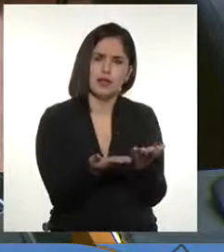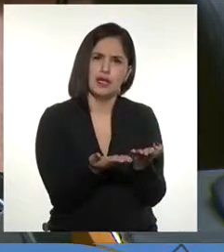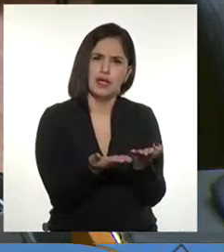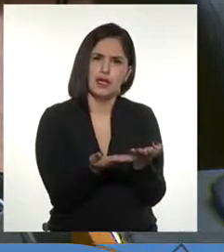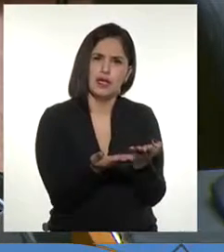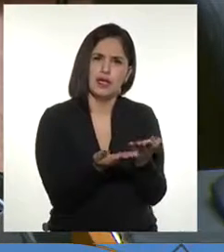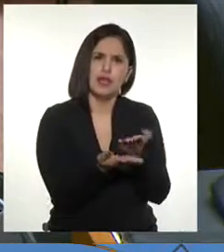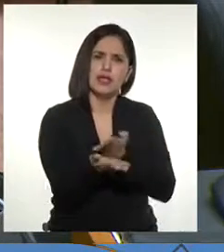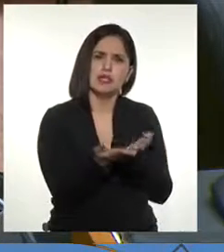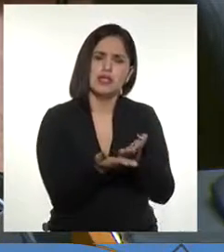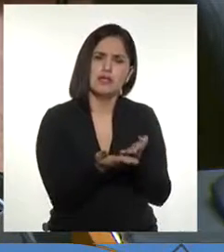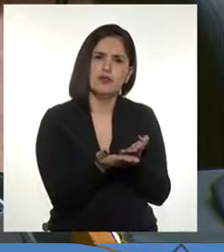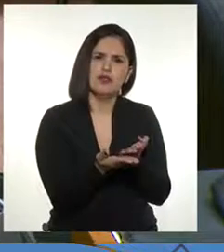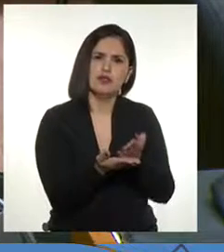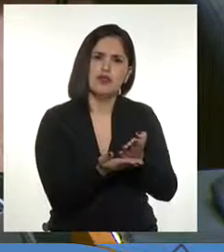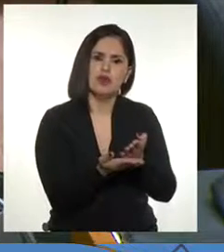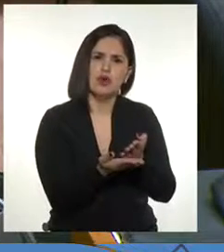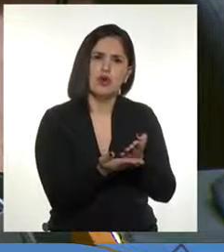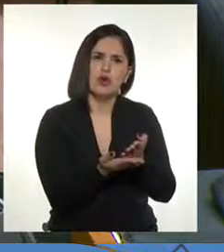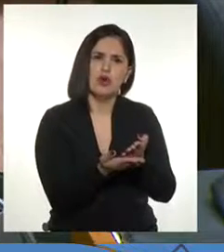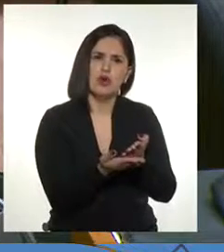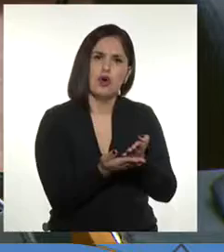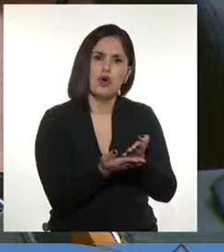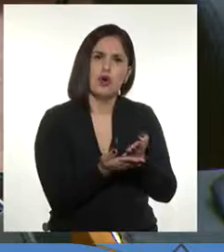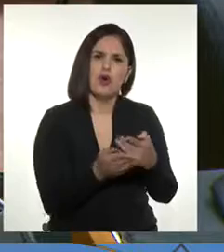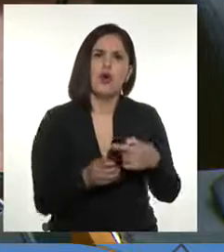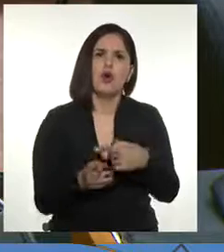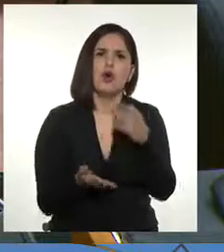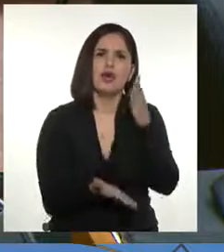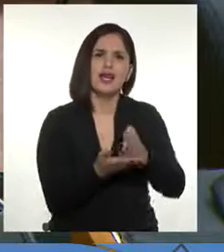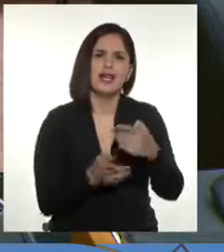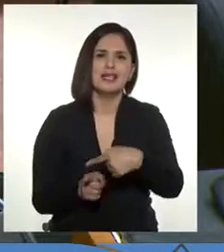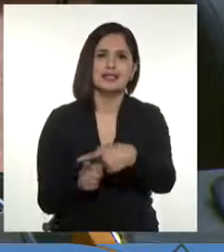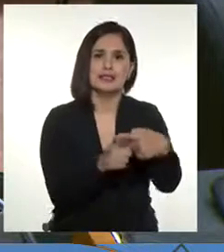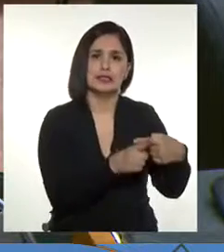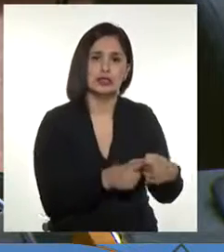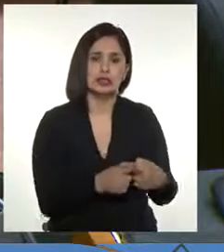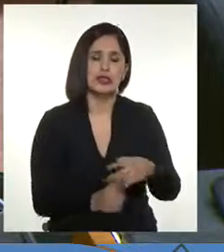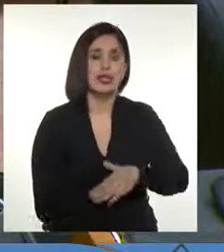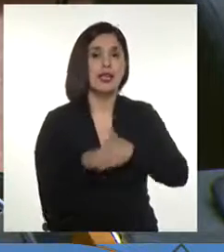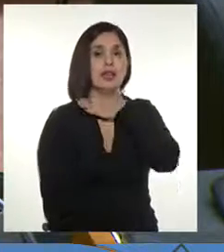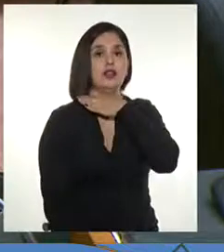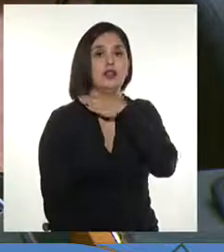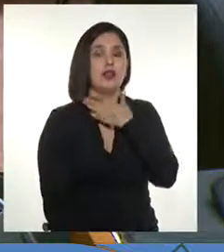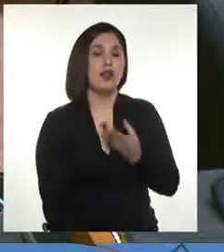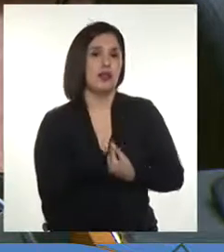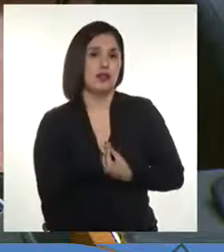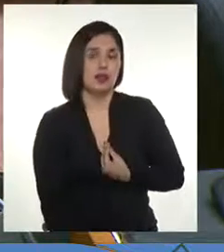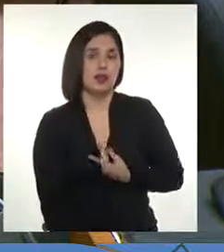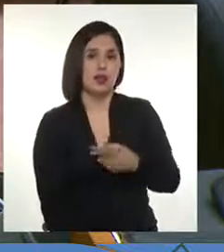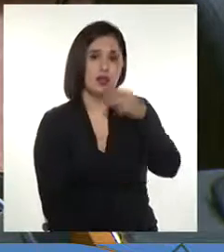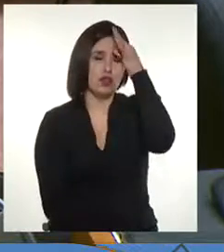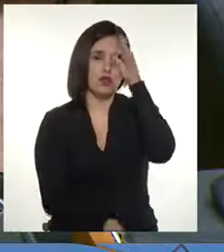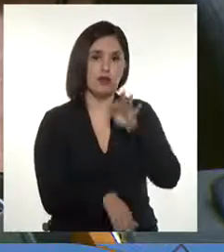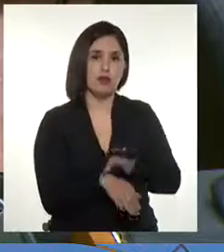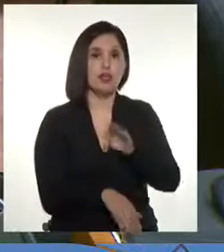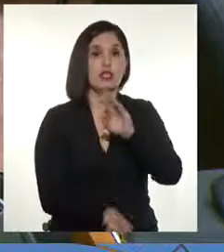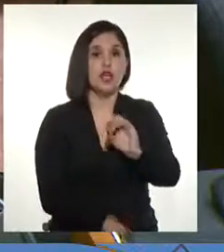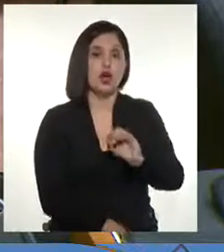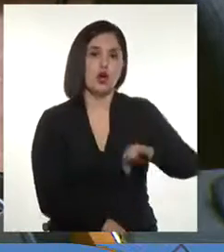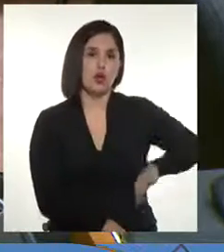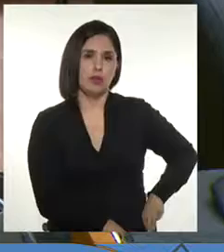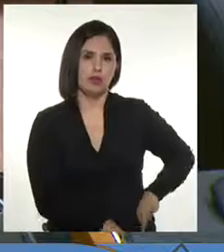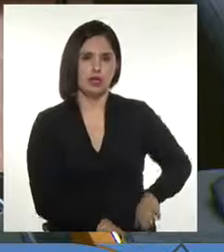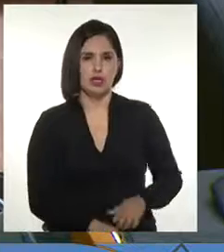masiva clase media endeudada que hoy vive con miedo a enfermarse y a pensionarse. Tener una salud pública de